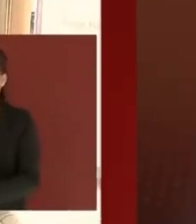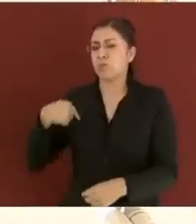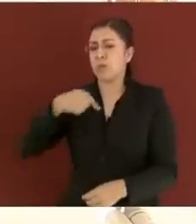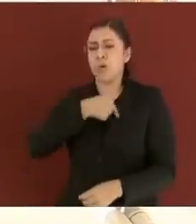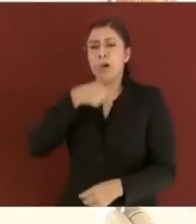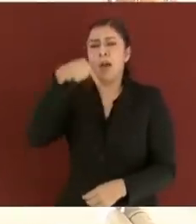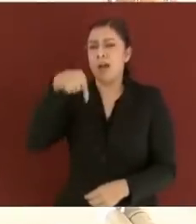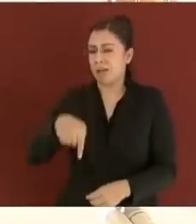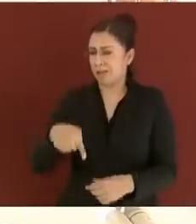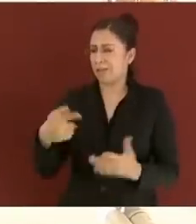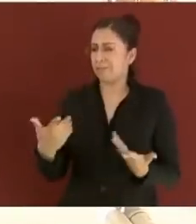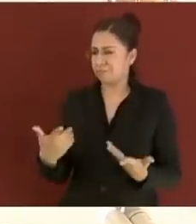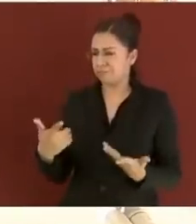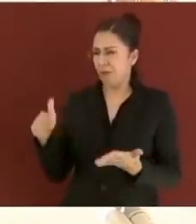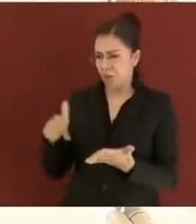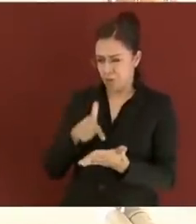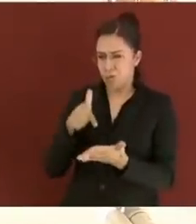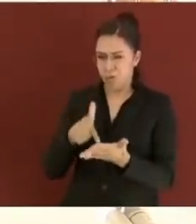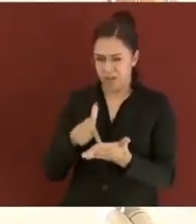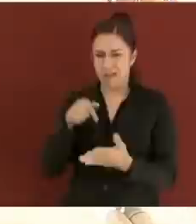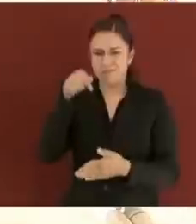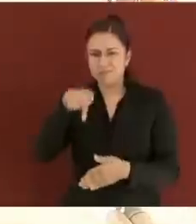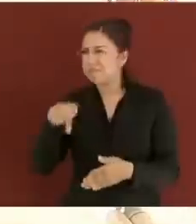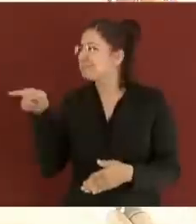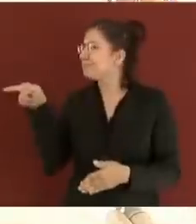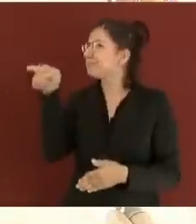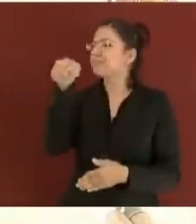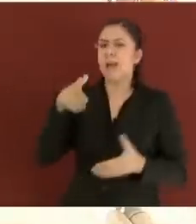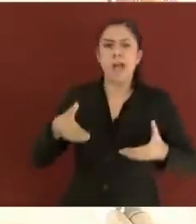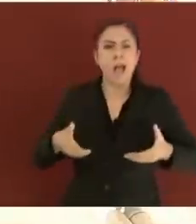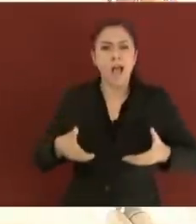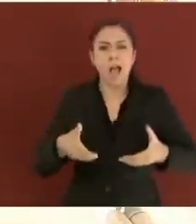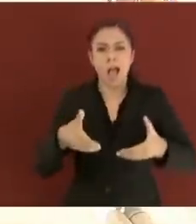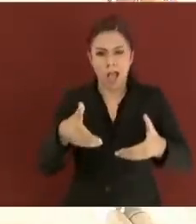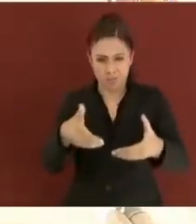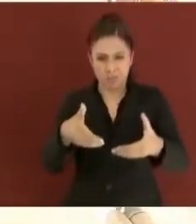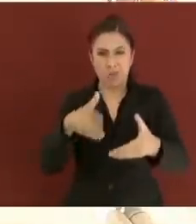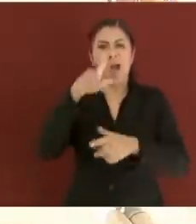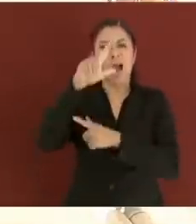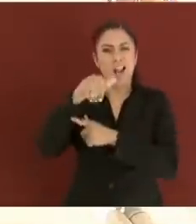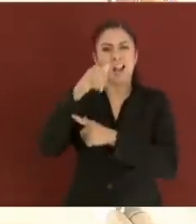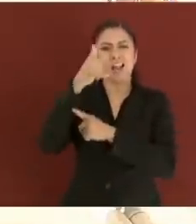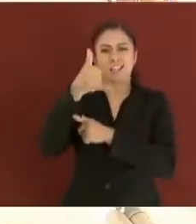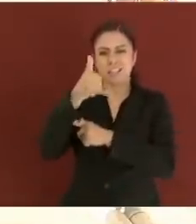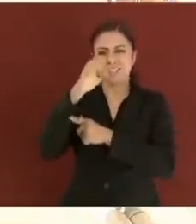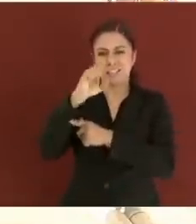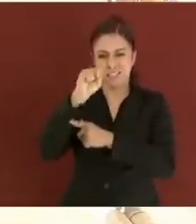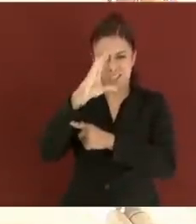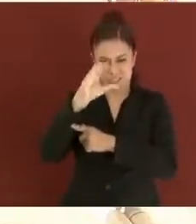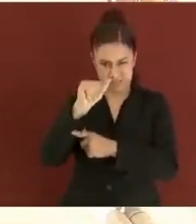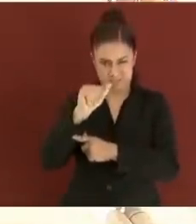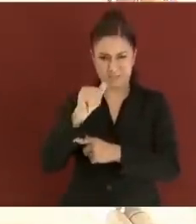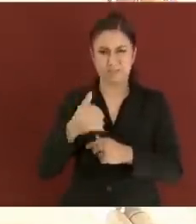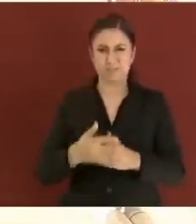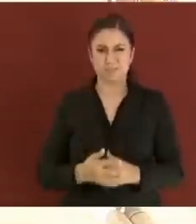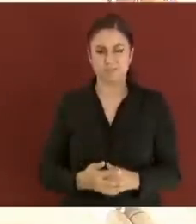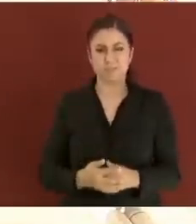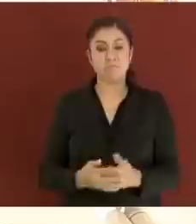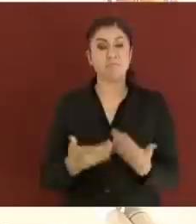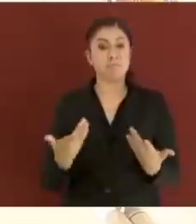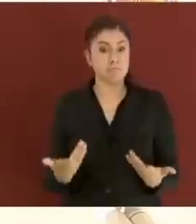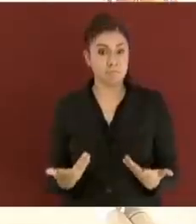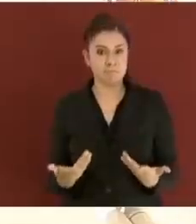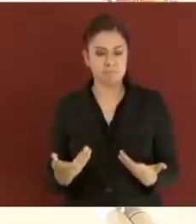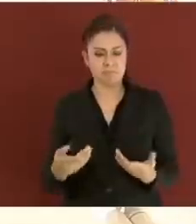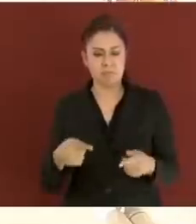En lo que es el camino a la Yesca, como se conoce coloquialmente, pero en especial el tramo que